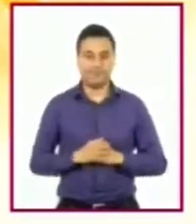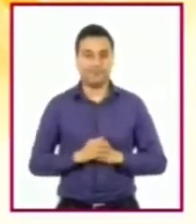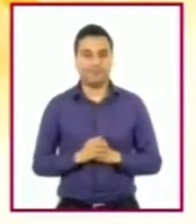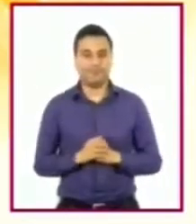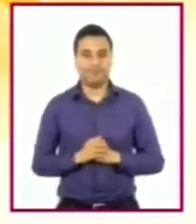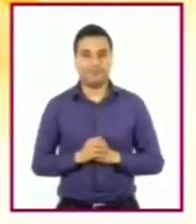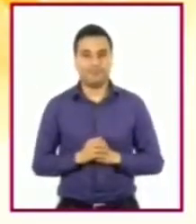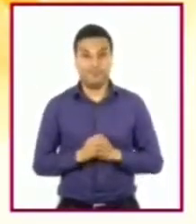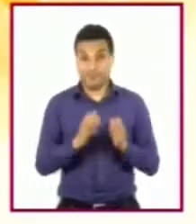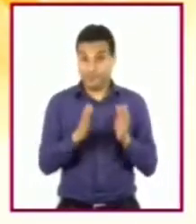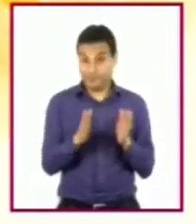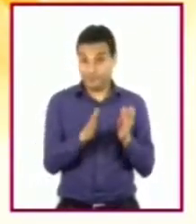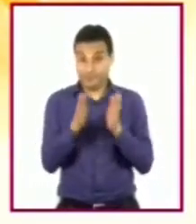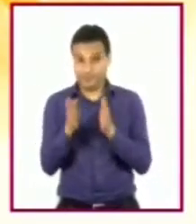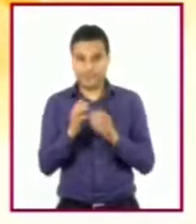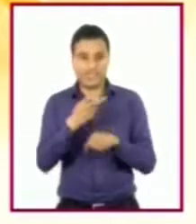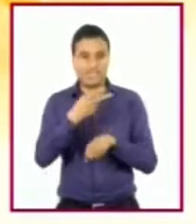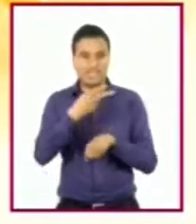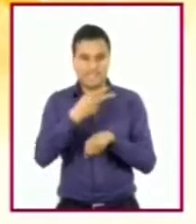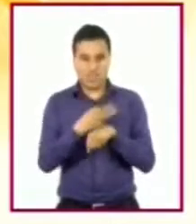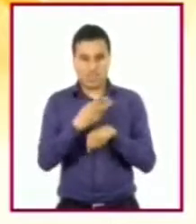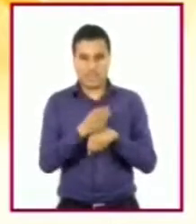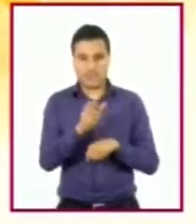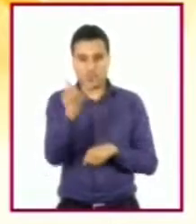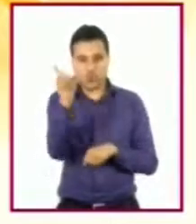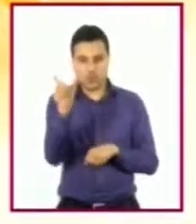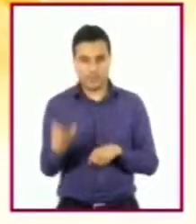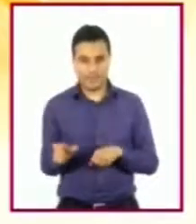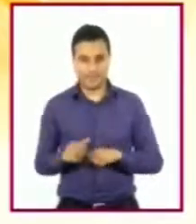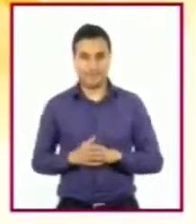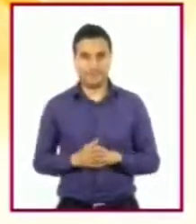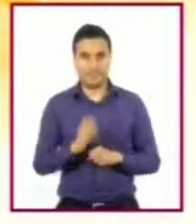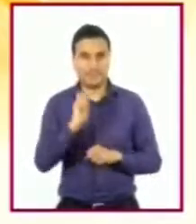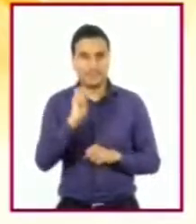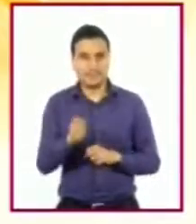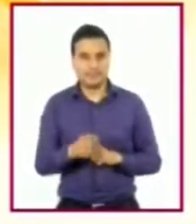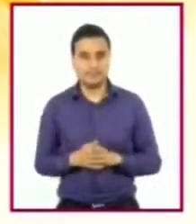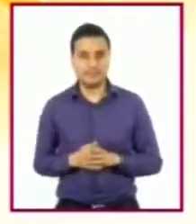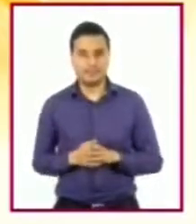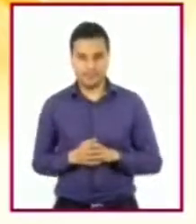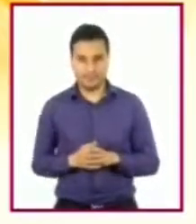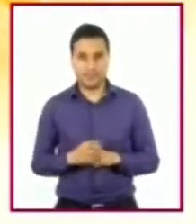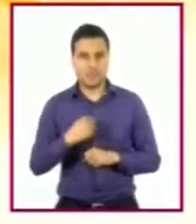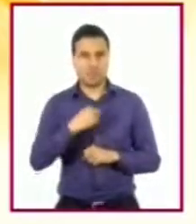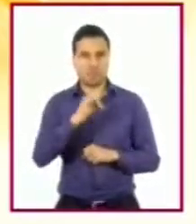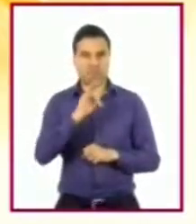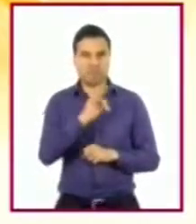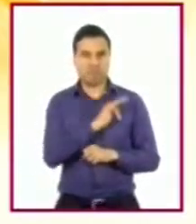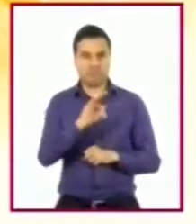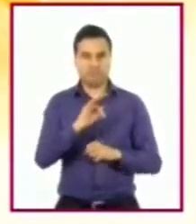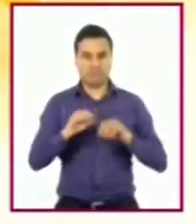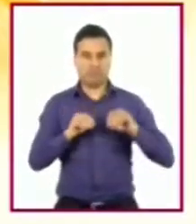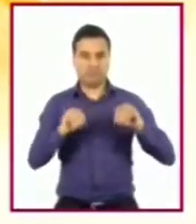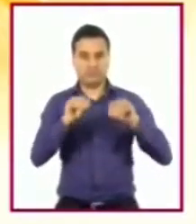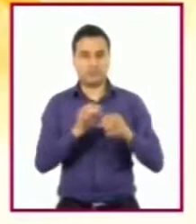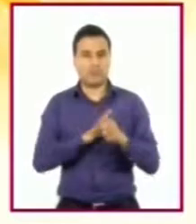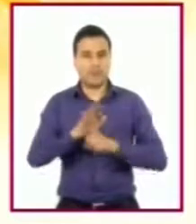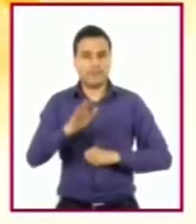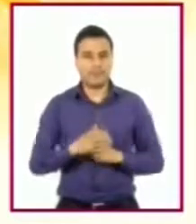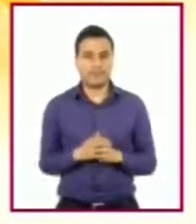Posteriormente, en la segunda columna, algunas capacidades psicomotrices o destrezas son